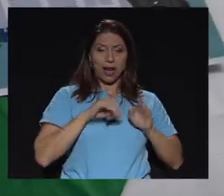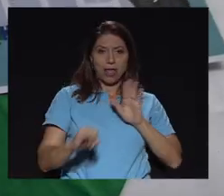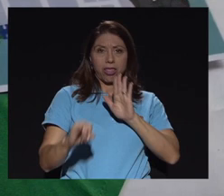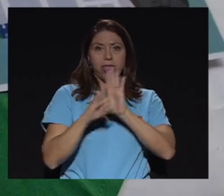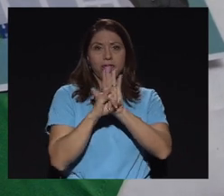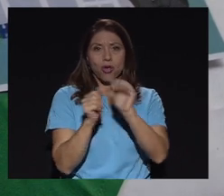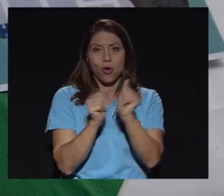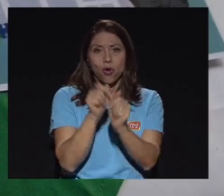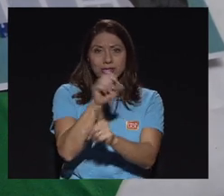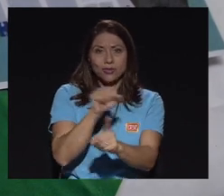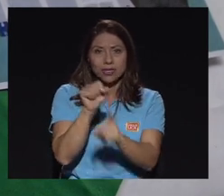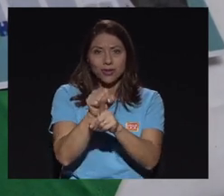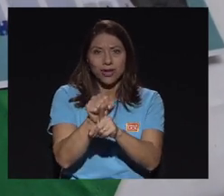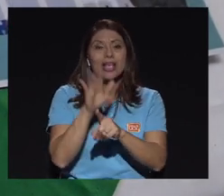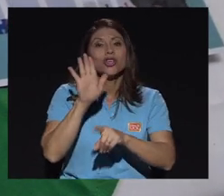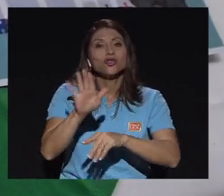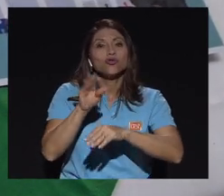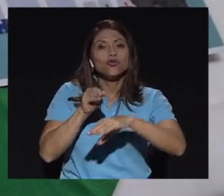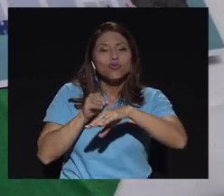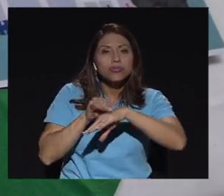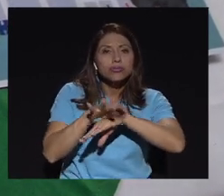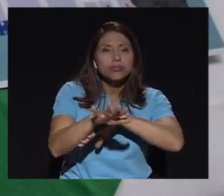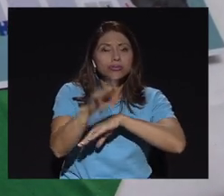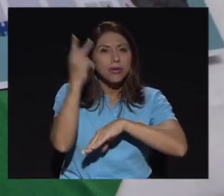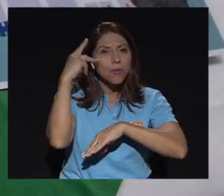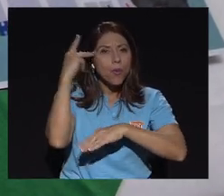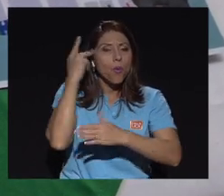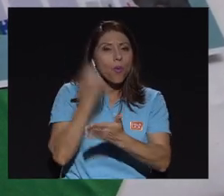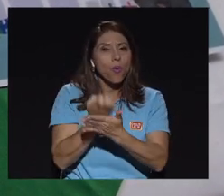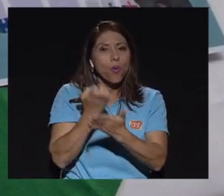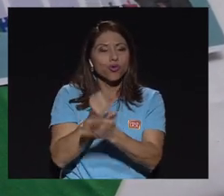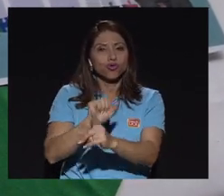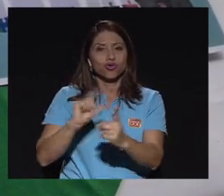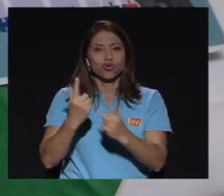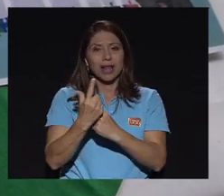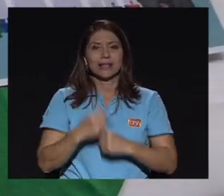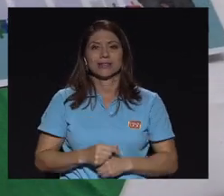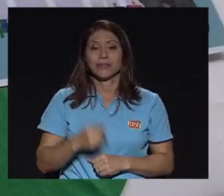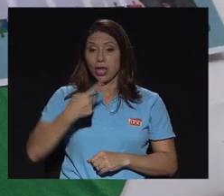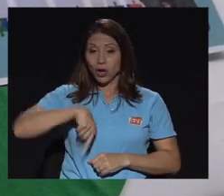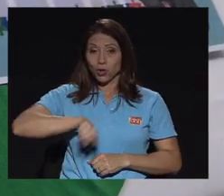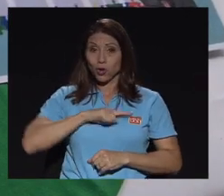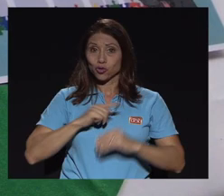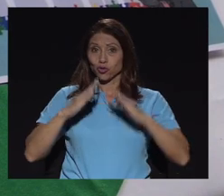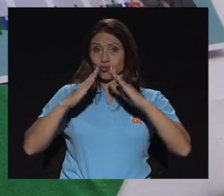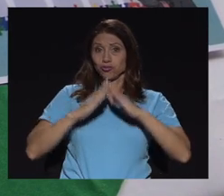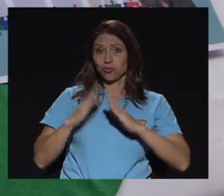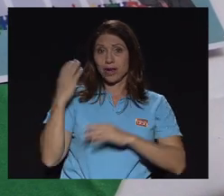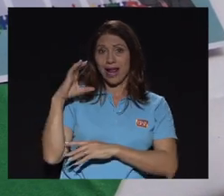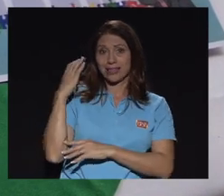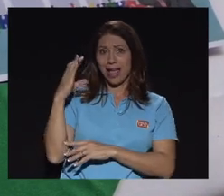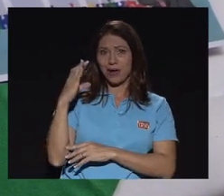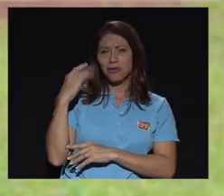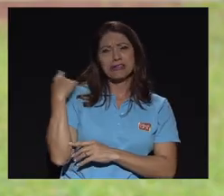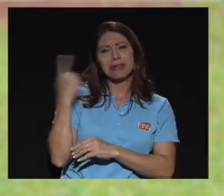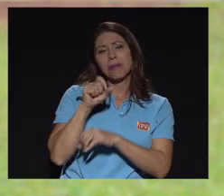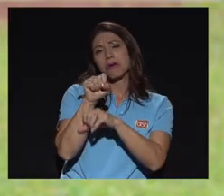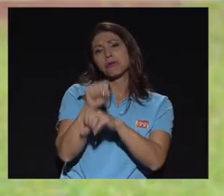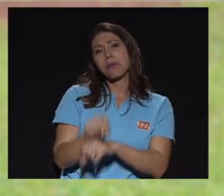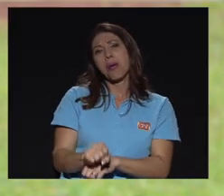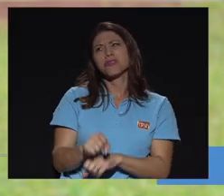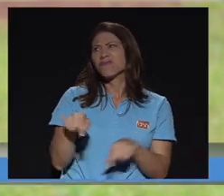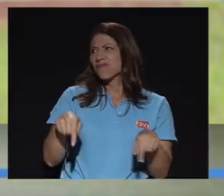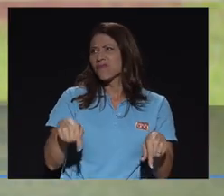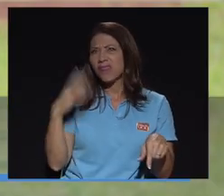y sus implicaciones económicas, políticas y sociales. Nosotros los Cartagos tenemos la manía de pensar que